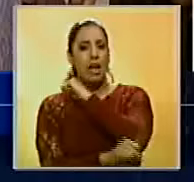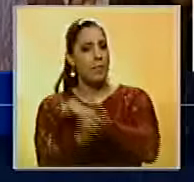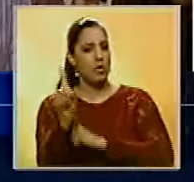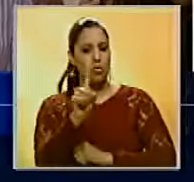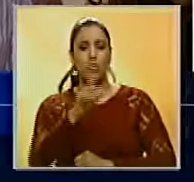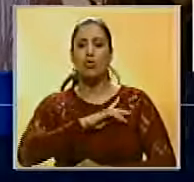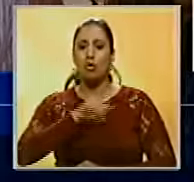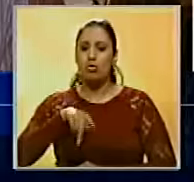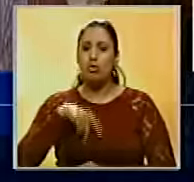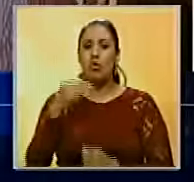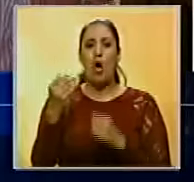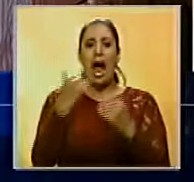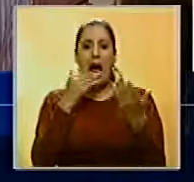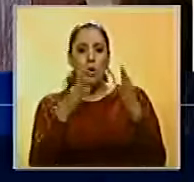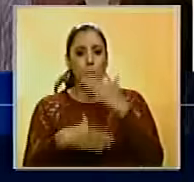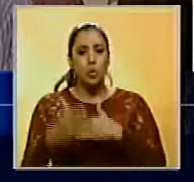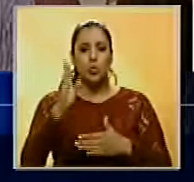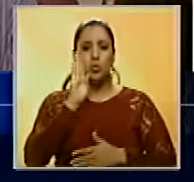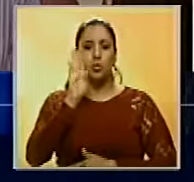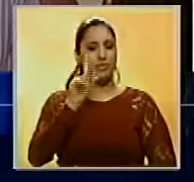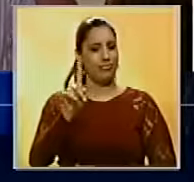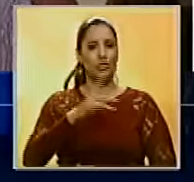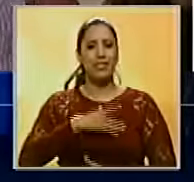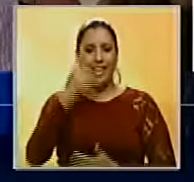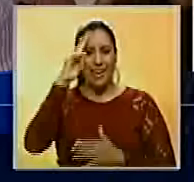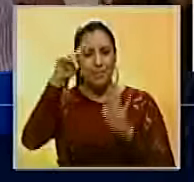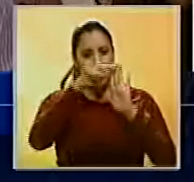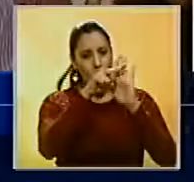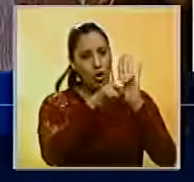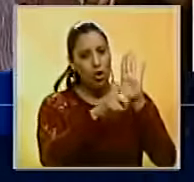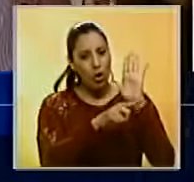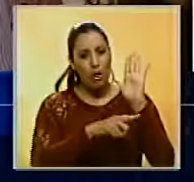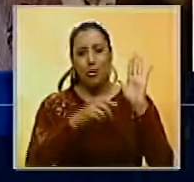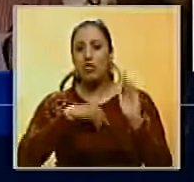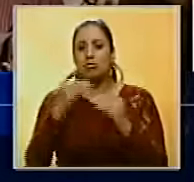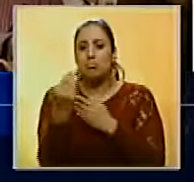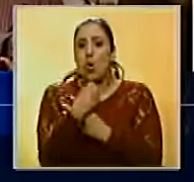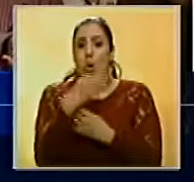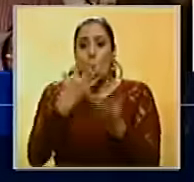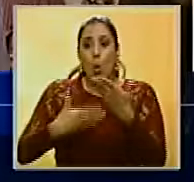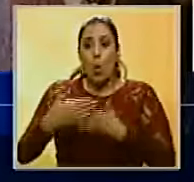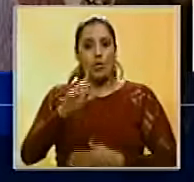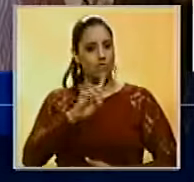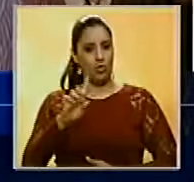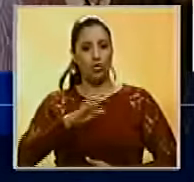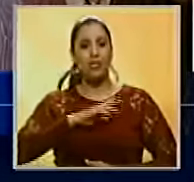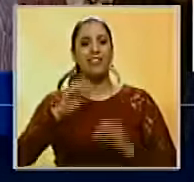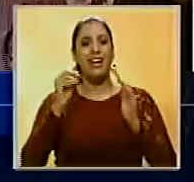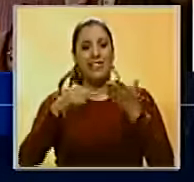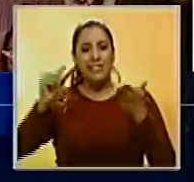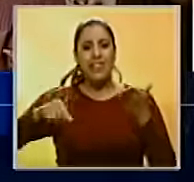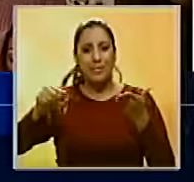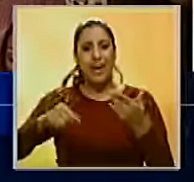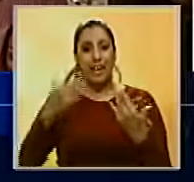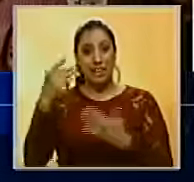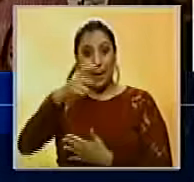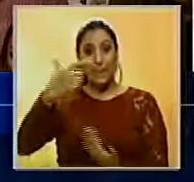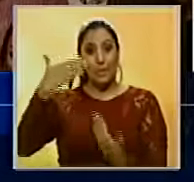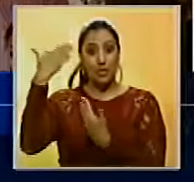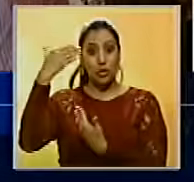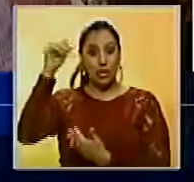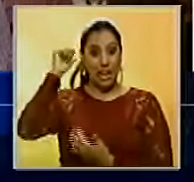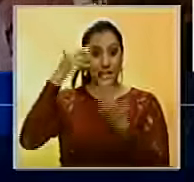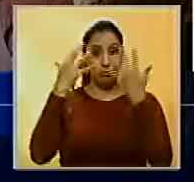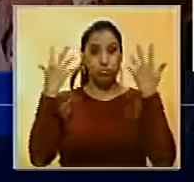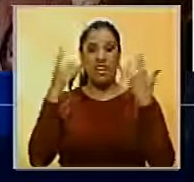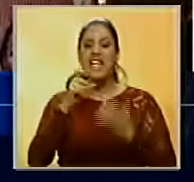queremos que salga nada fuera de allí. Queremos que todo se cumpla, no tenemos nada que esconder. Tenemos más de 10 veces el número de firmas requeridas. Estas personas que están a